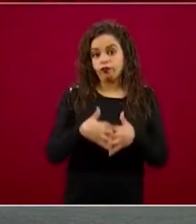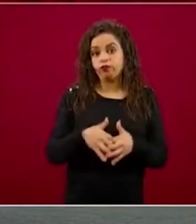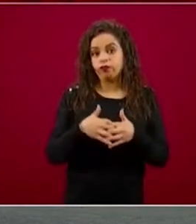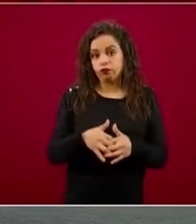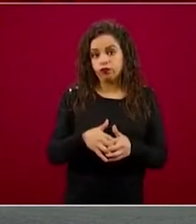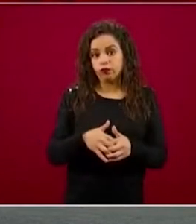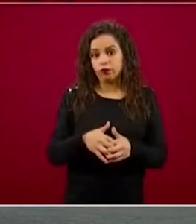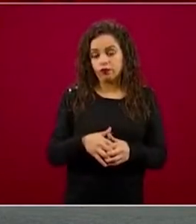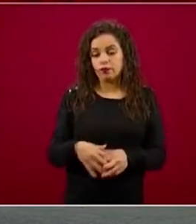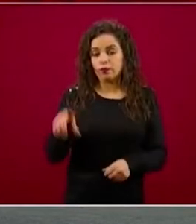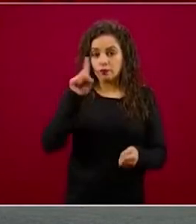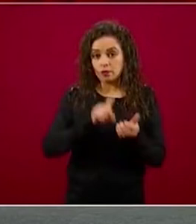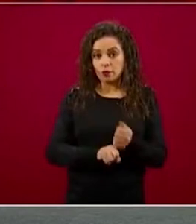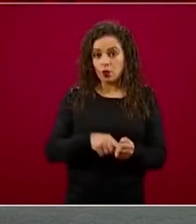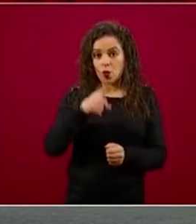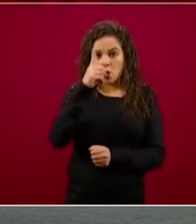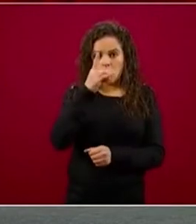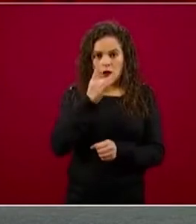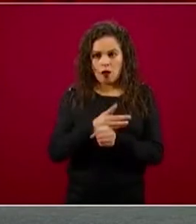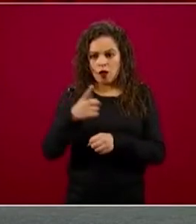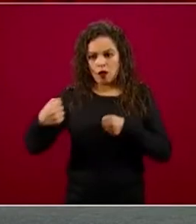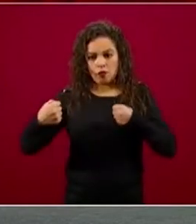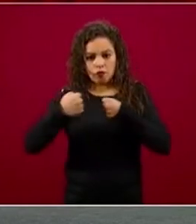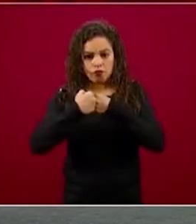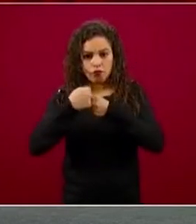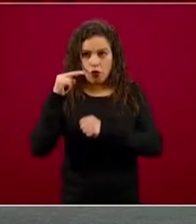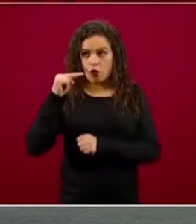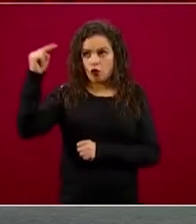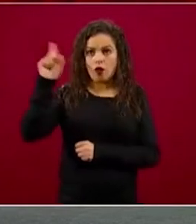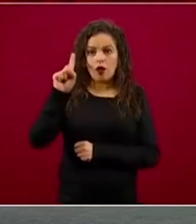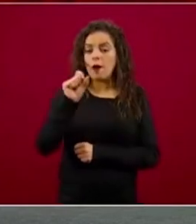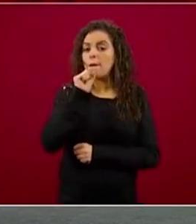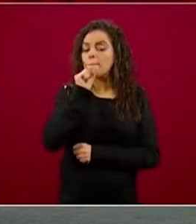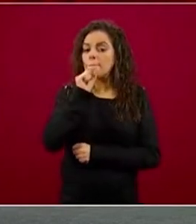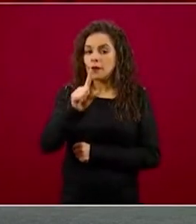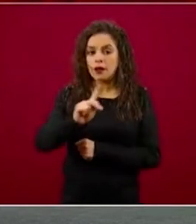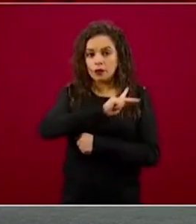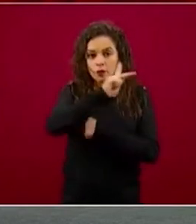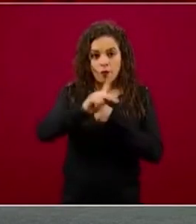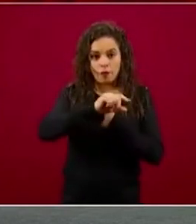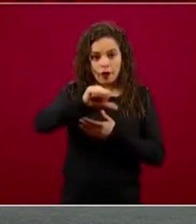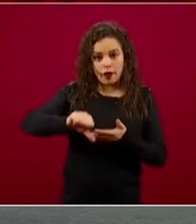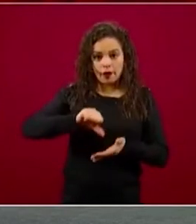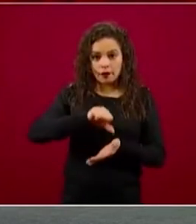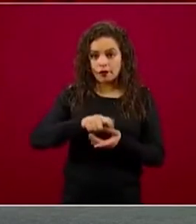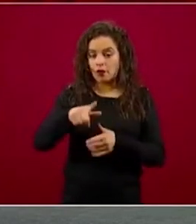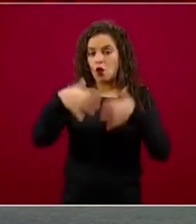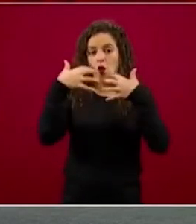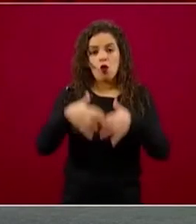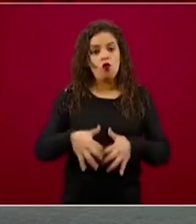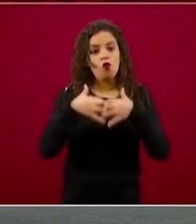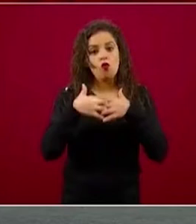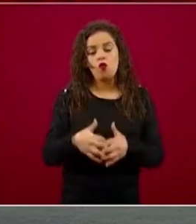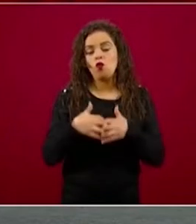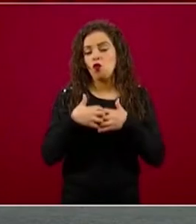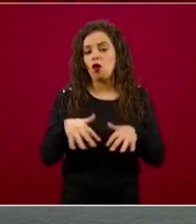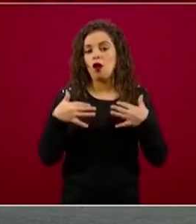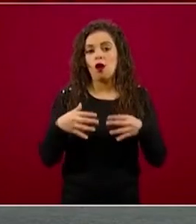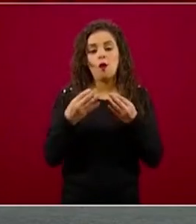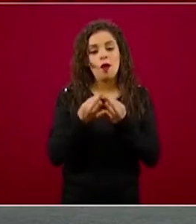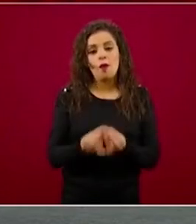frontera norte, sino también estados del centro en manufactura muy importante. La construcción está